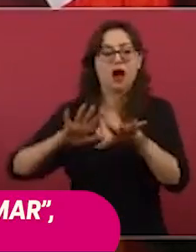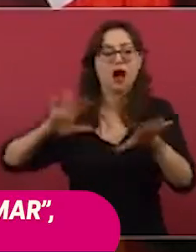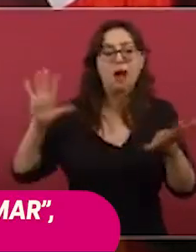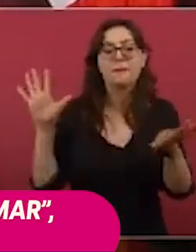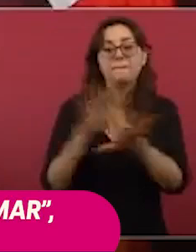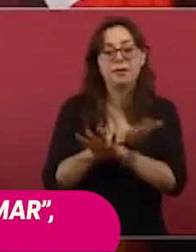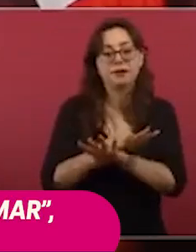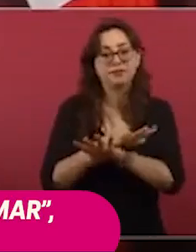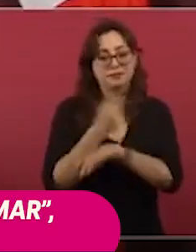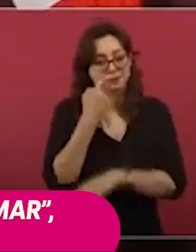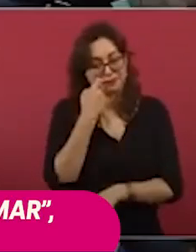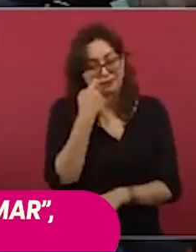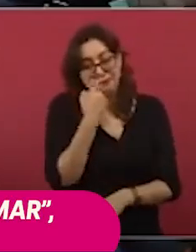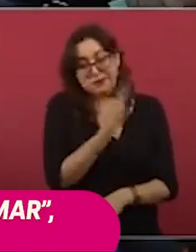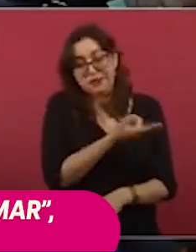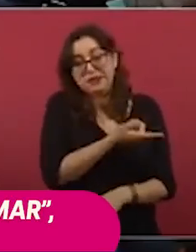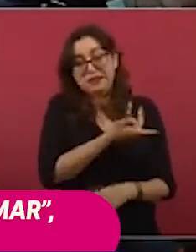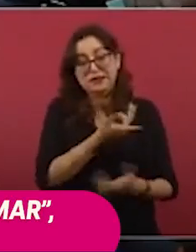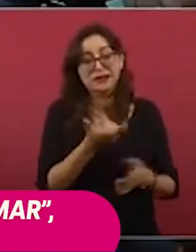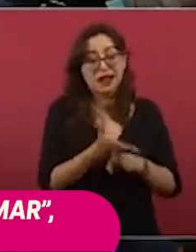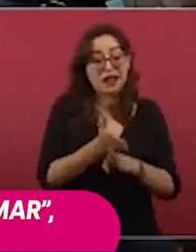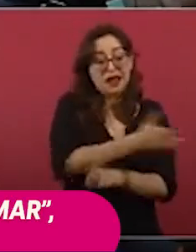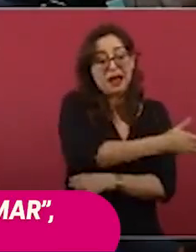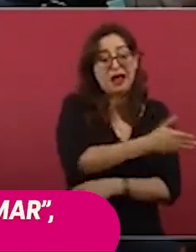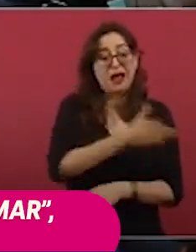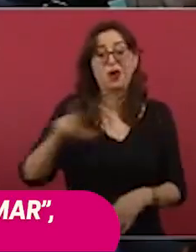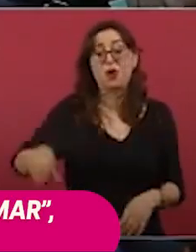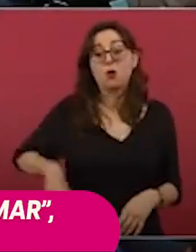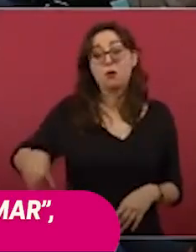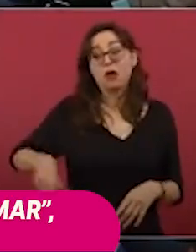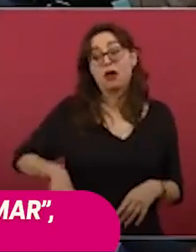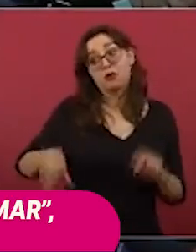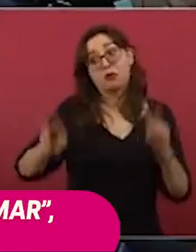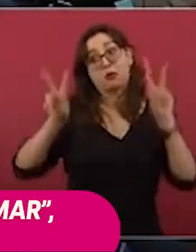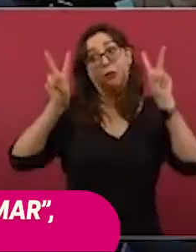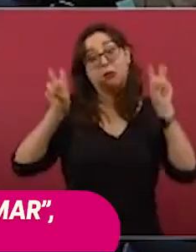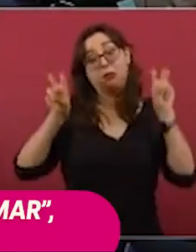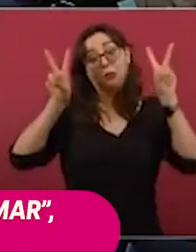pero miren cómo era la democracia.